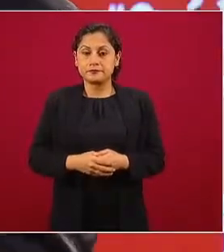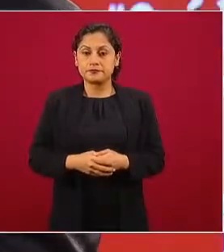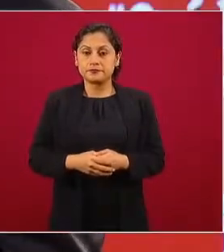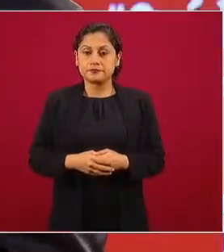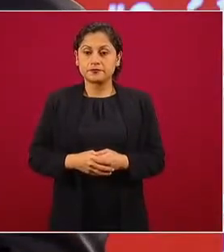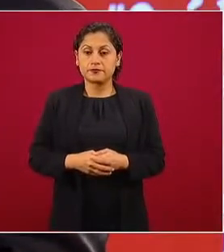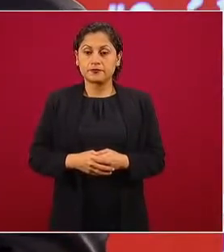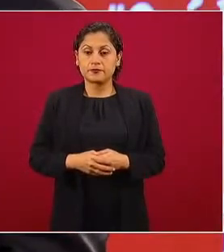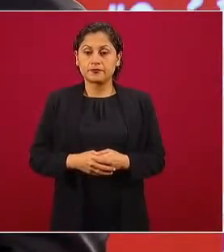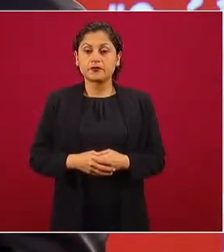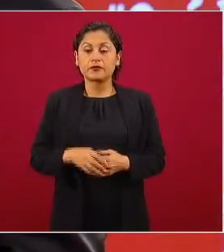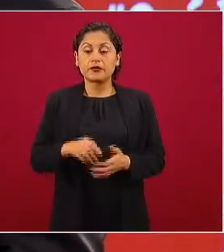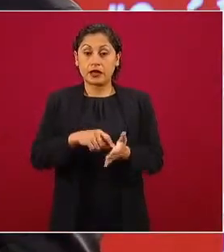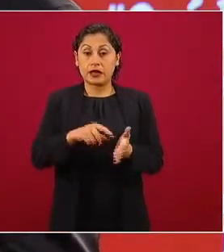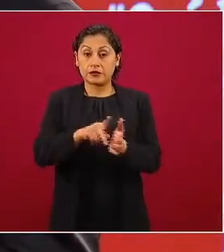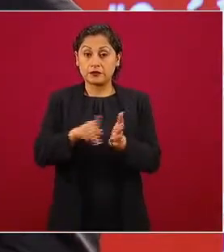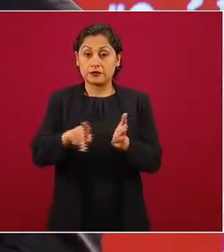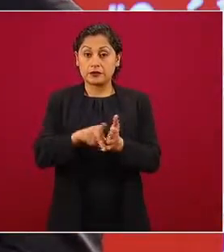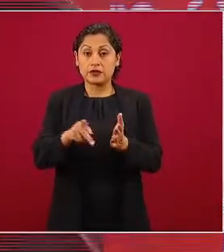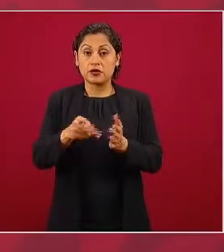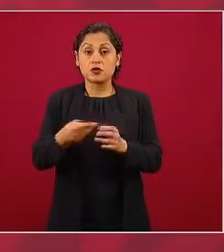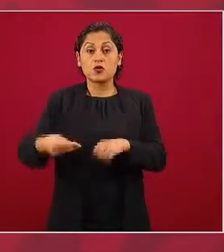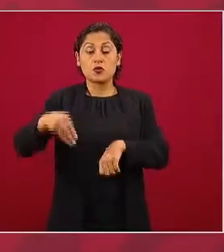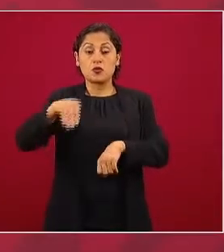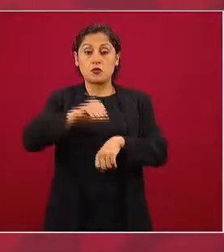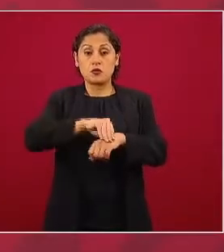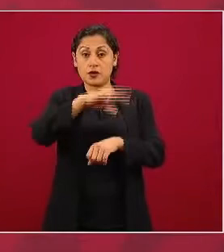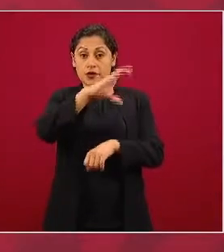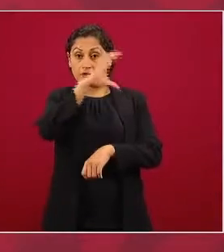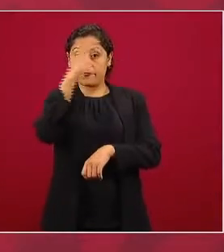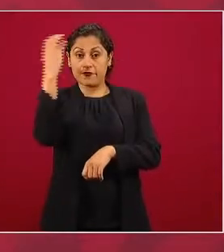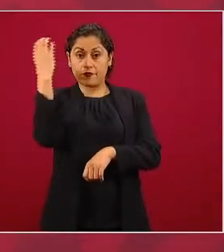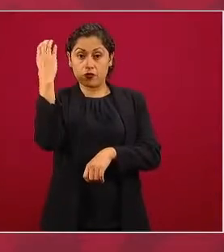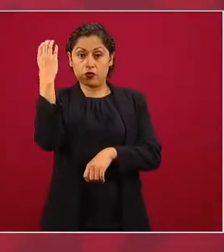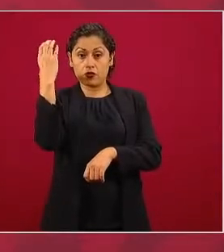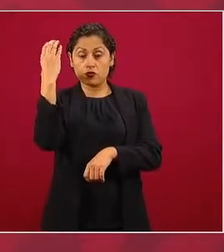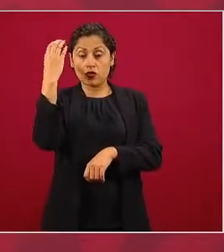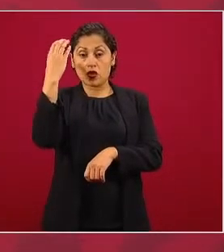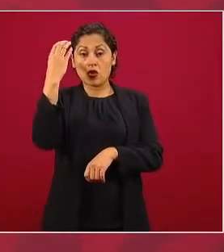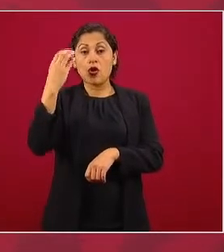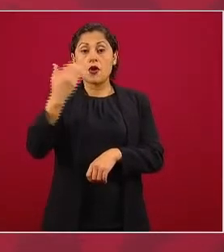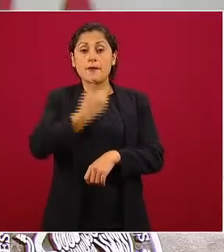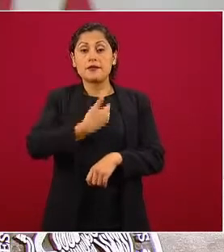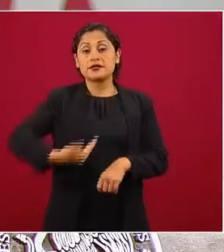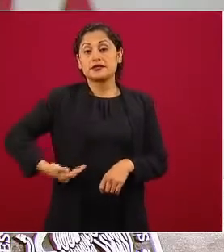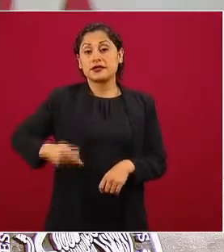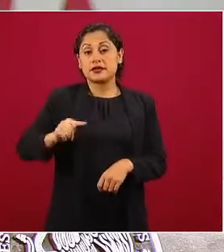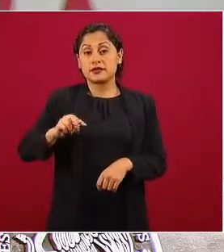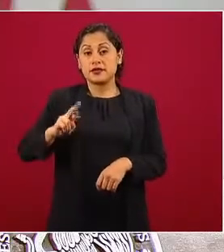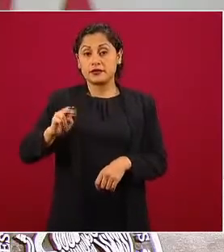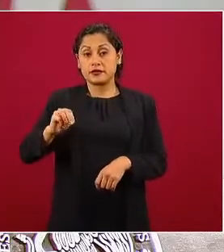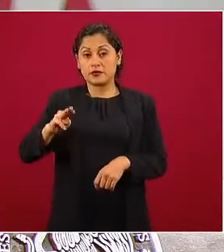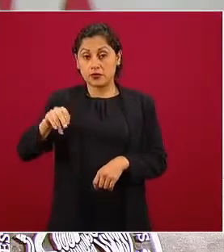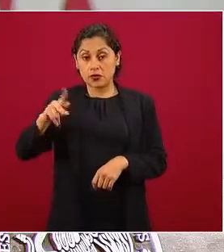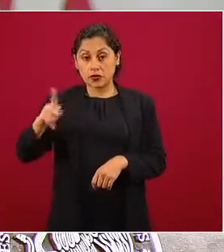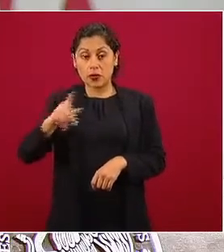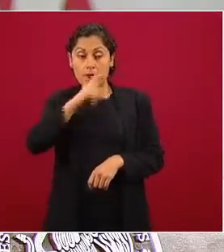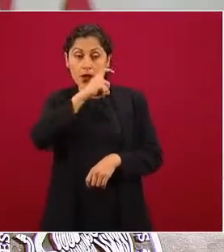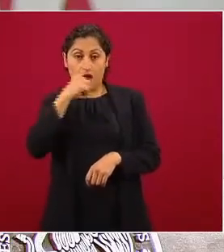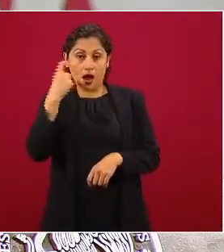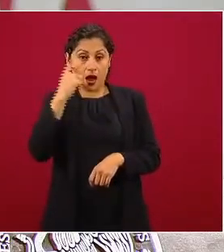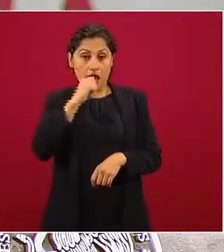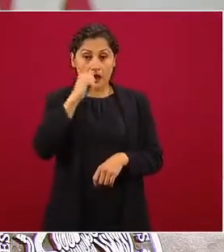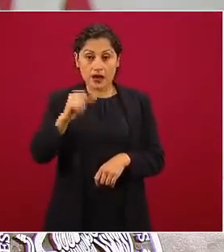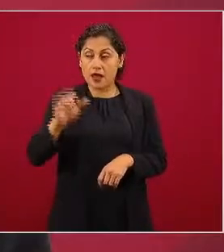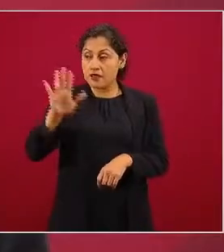pone al presidente Trump sin cubrebocas y tantos muertos en